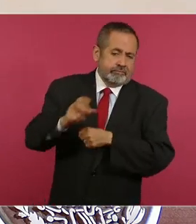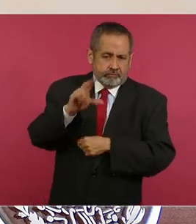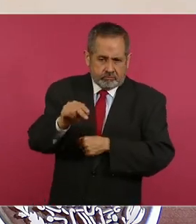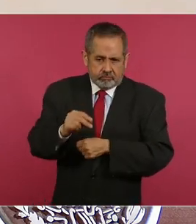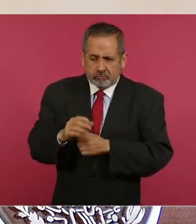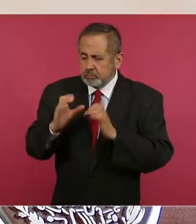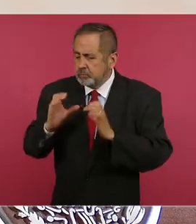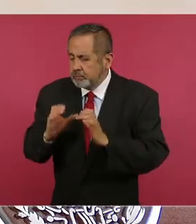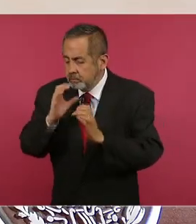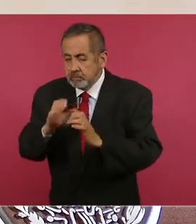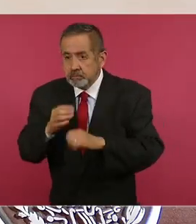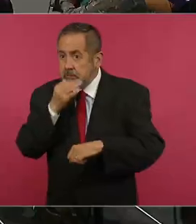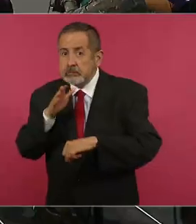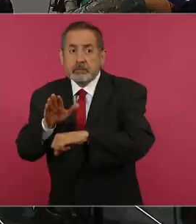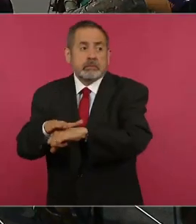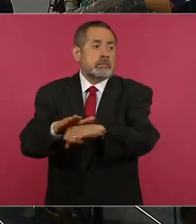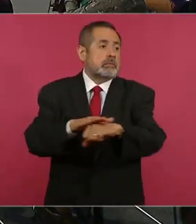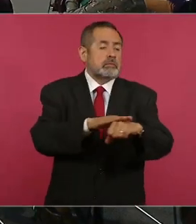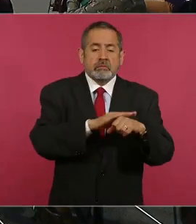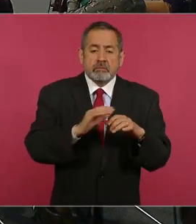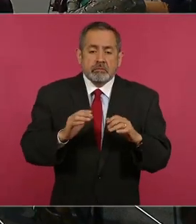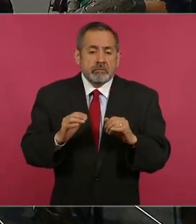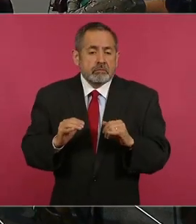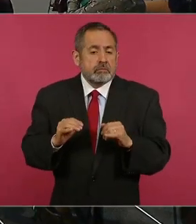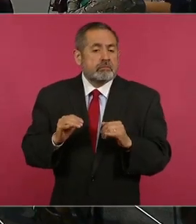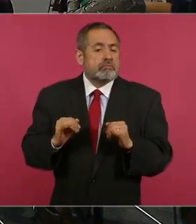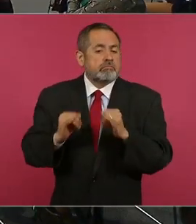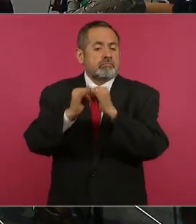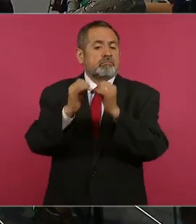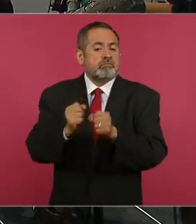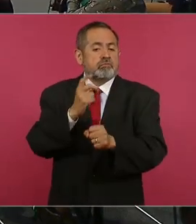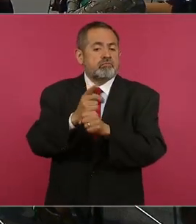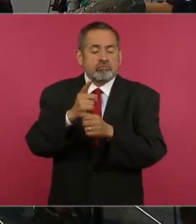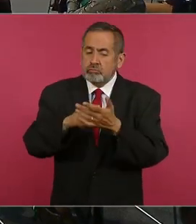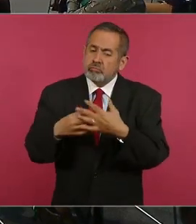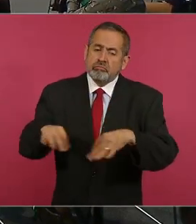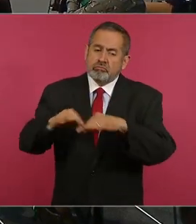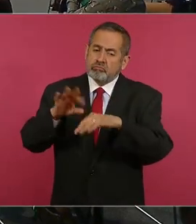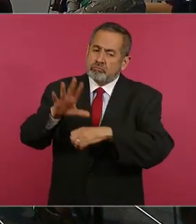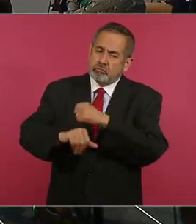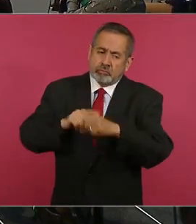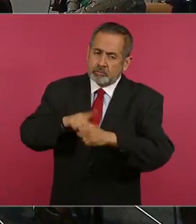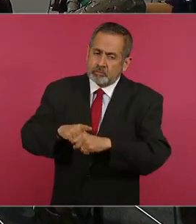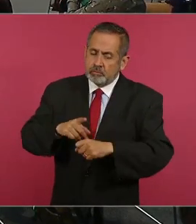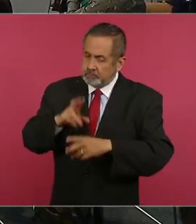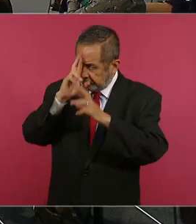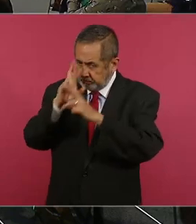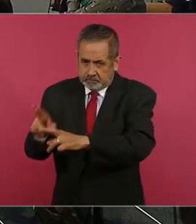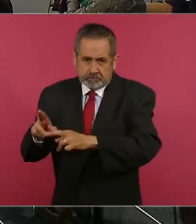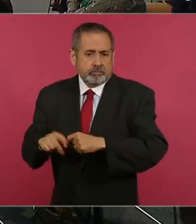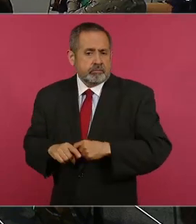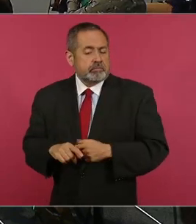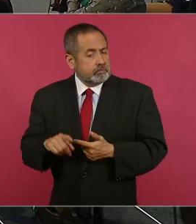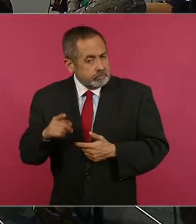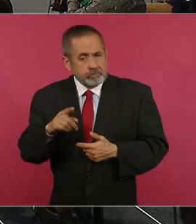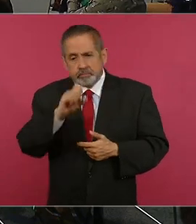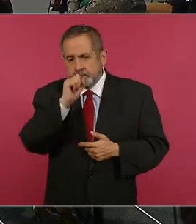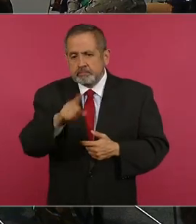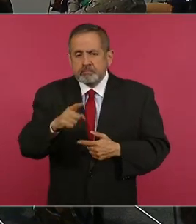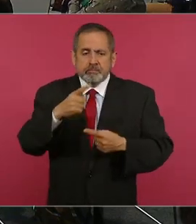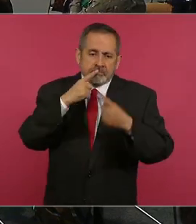instituciones de seguridad pública sobre su importancia. También organizar diálogos